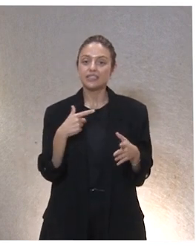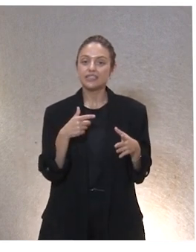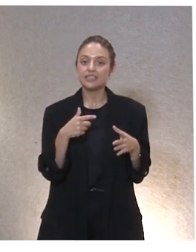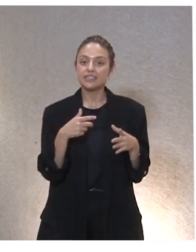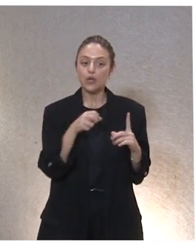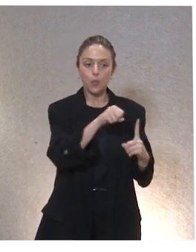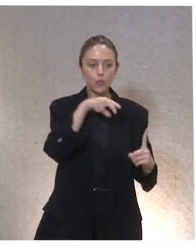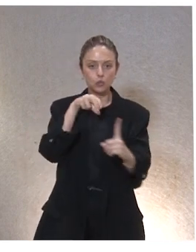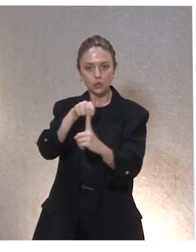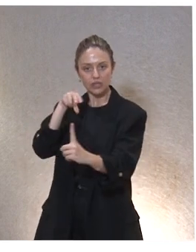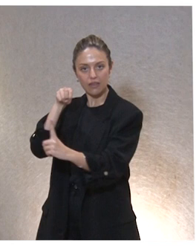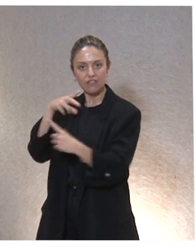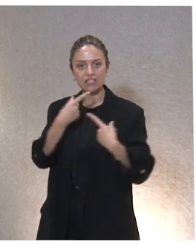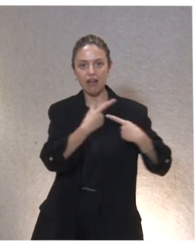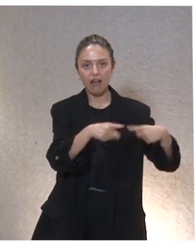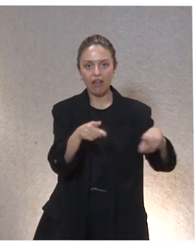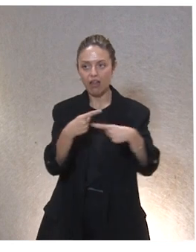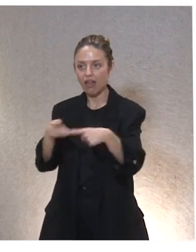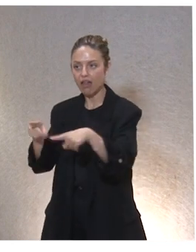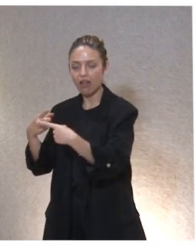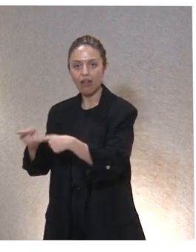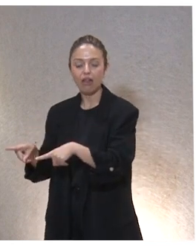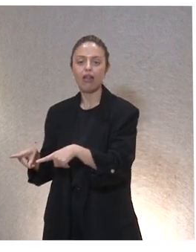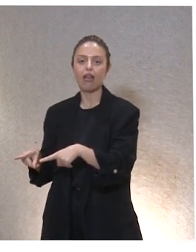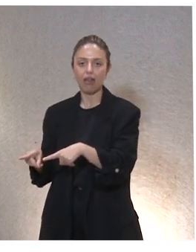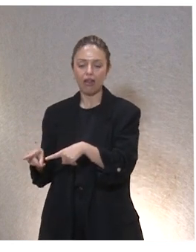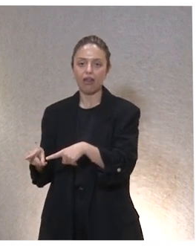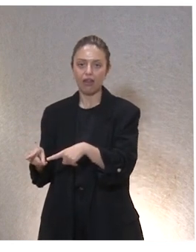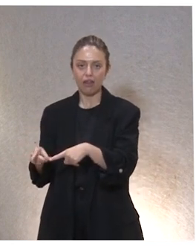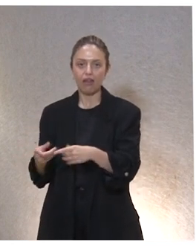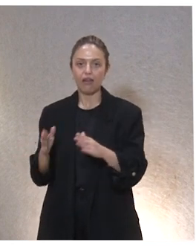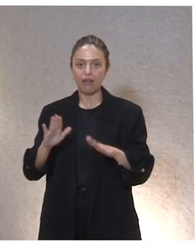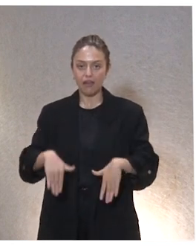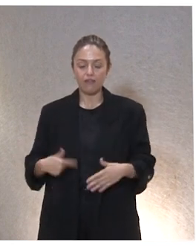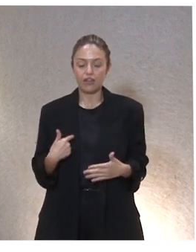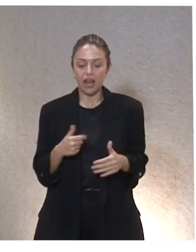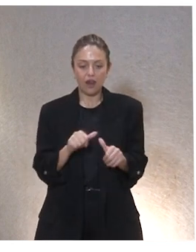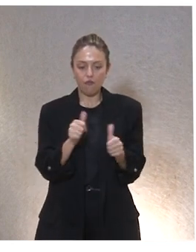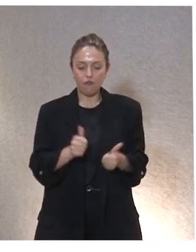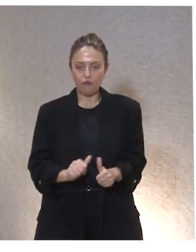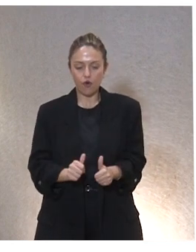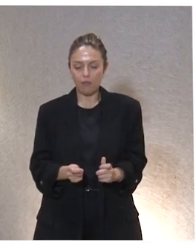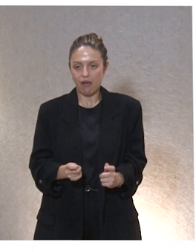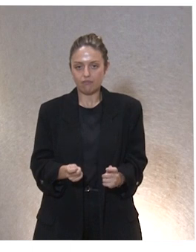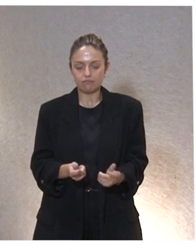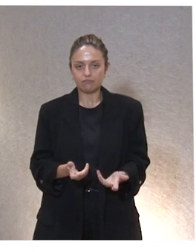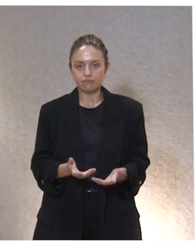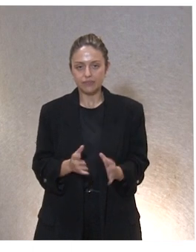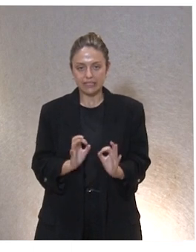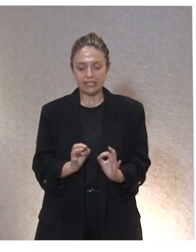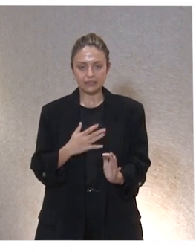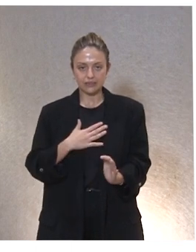voces y eso es nuestra manera de hacer. Y luego hay muchos